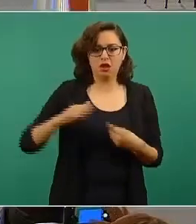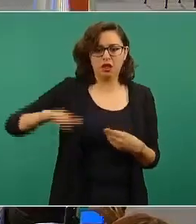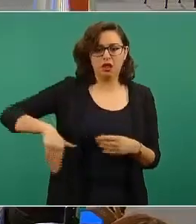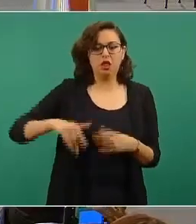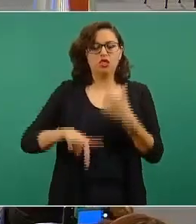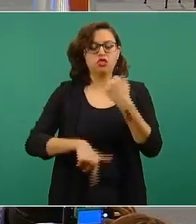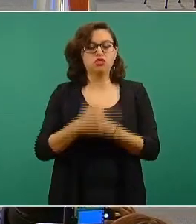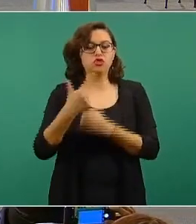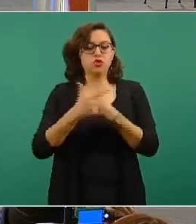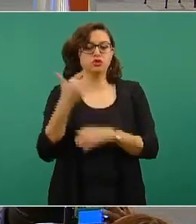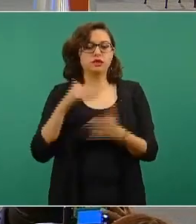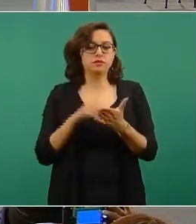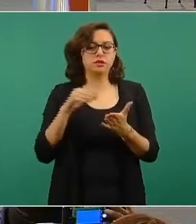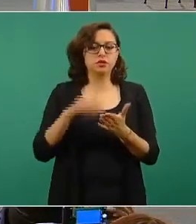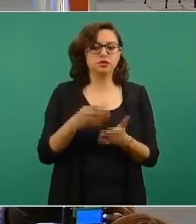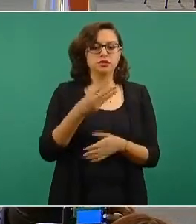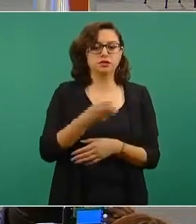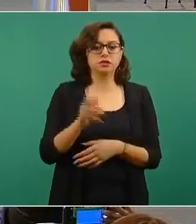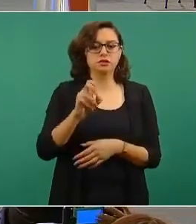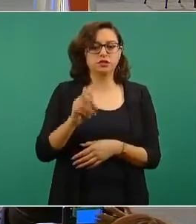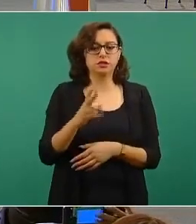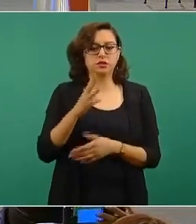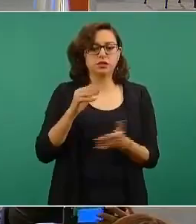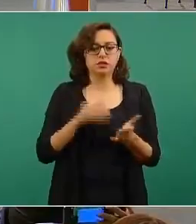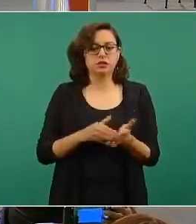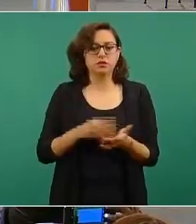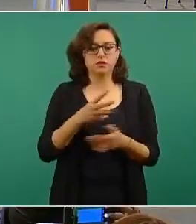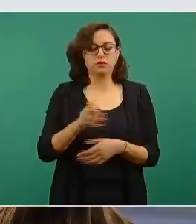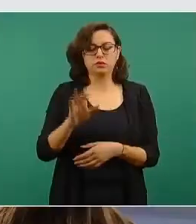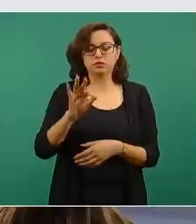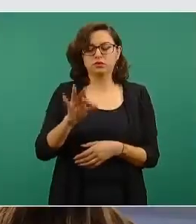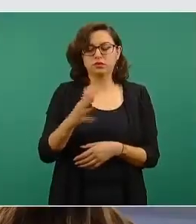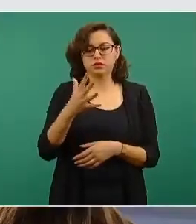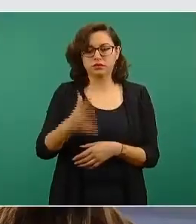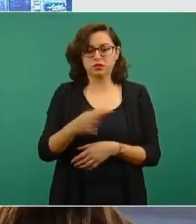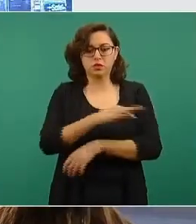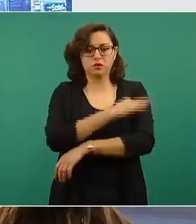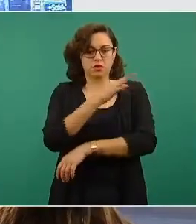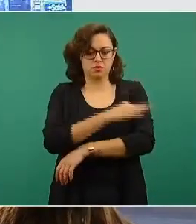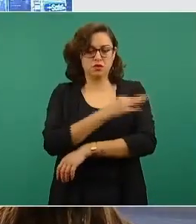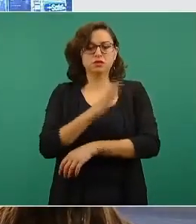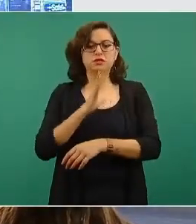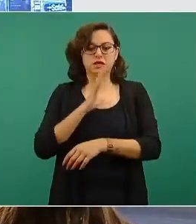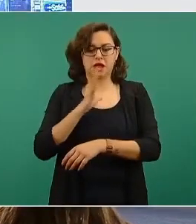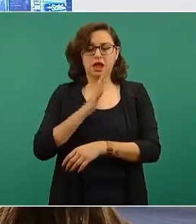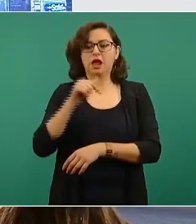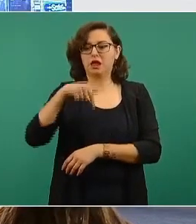334 mil, 445 son las vacunas que tenemos en México. La siguiente, por favor.